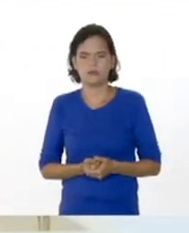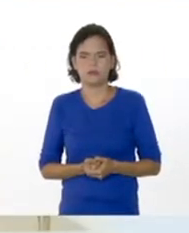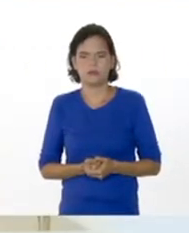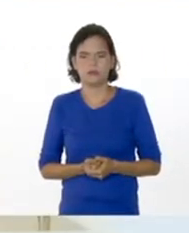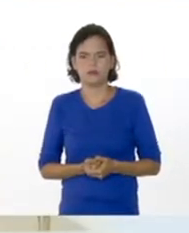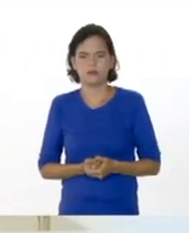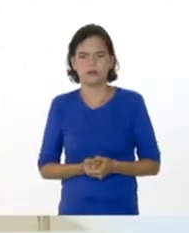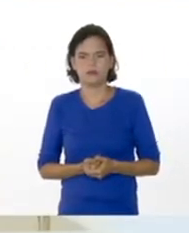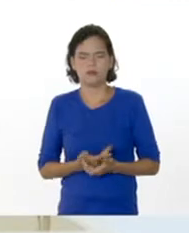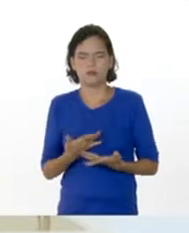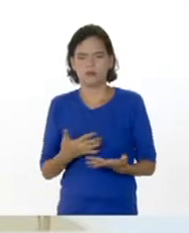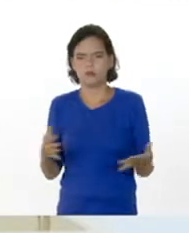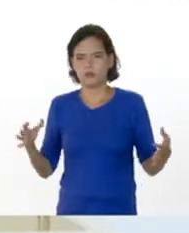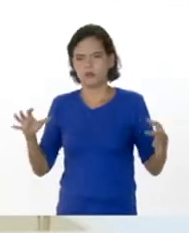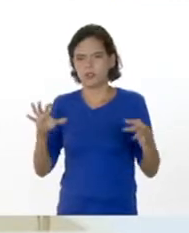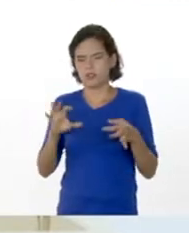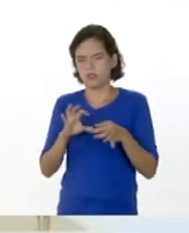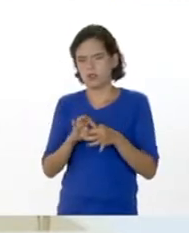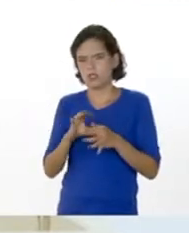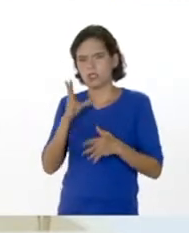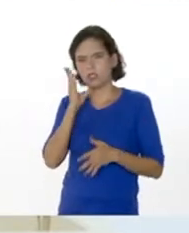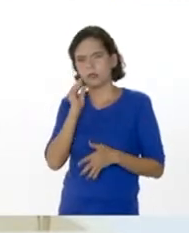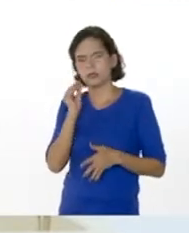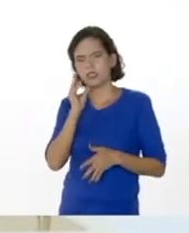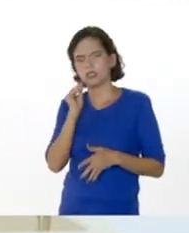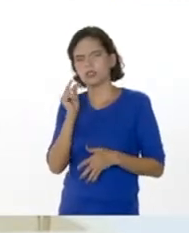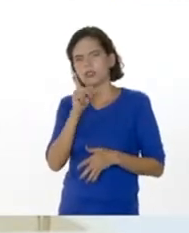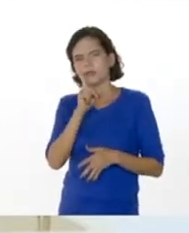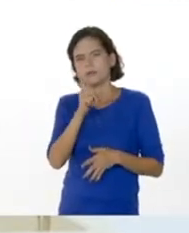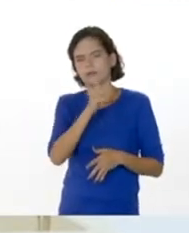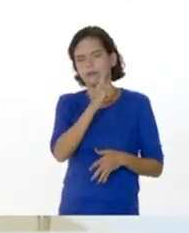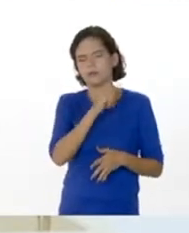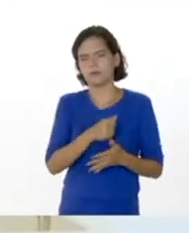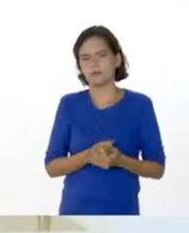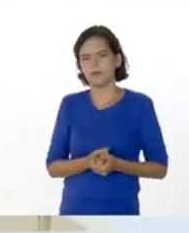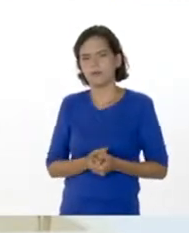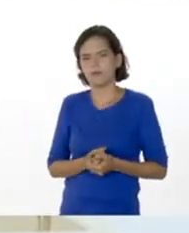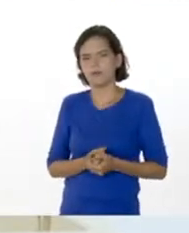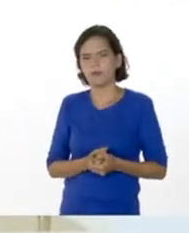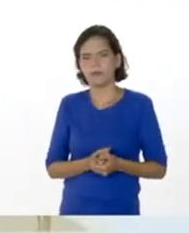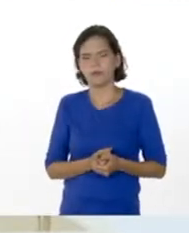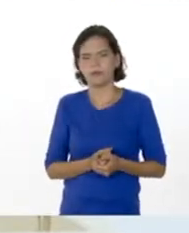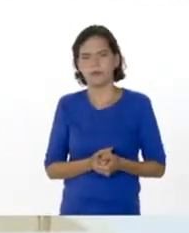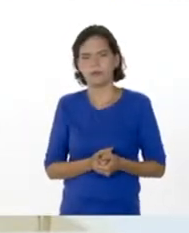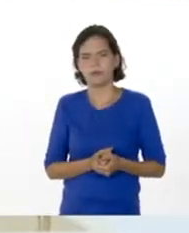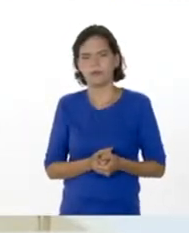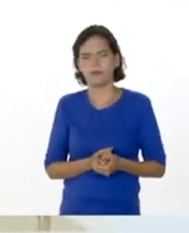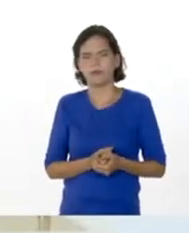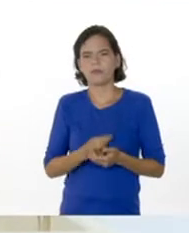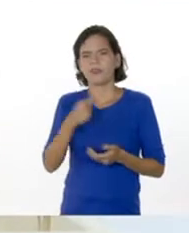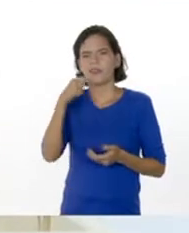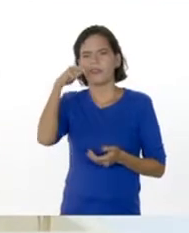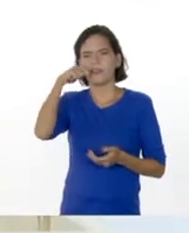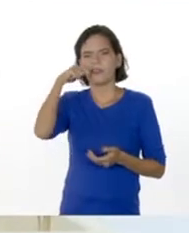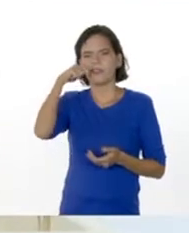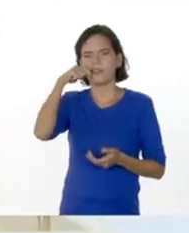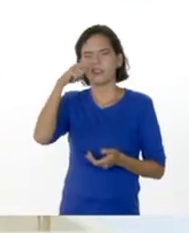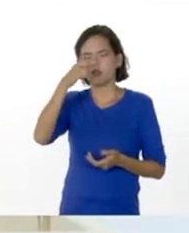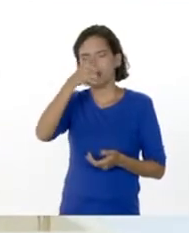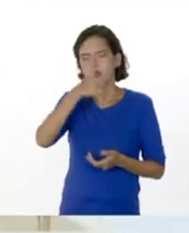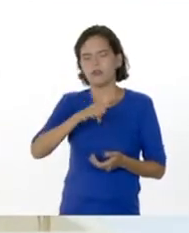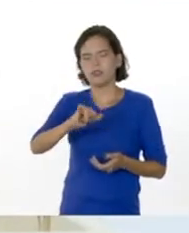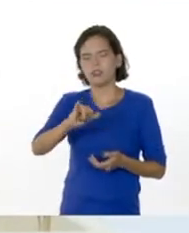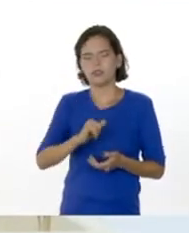Vamos a unir. En esta experiencia la denominamos el colmillo del elefante. ¿En qué consiste?